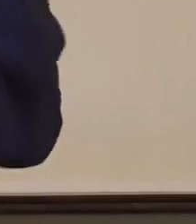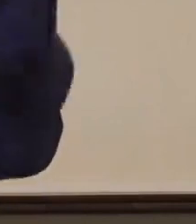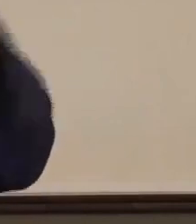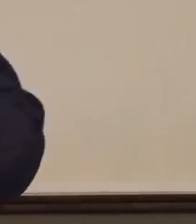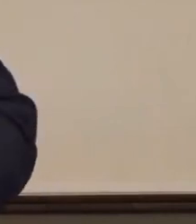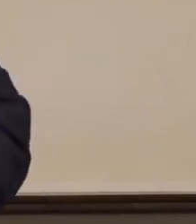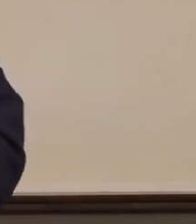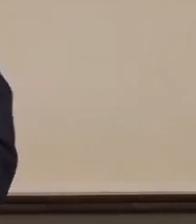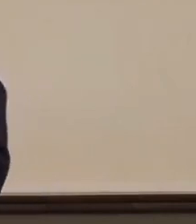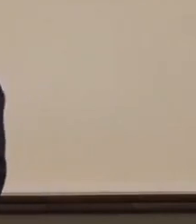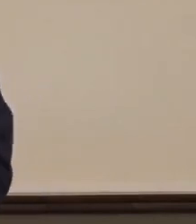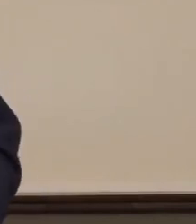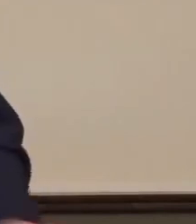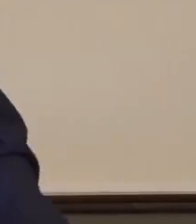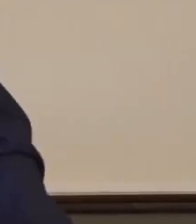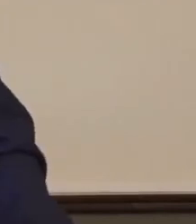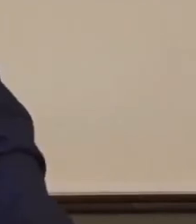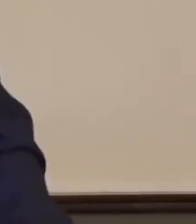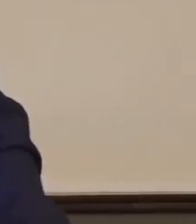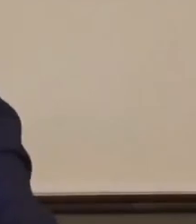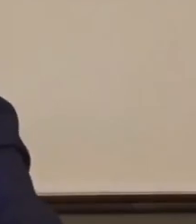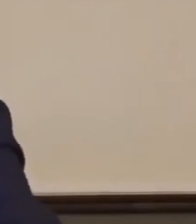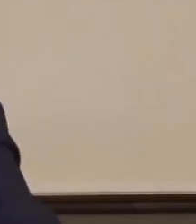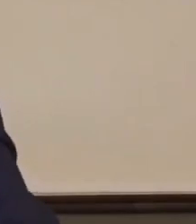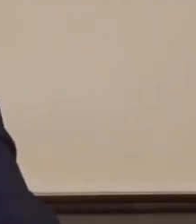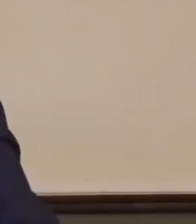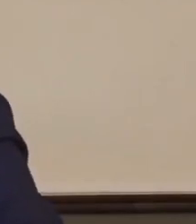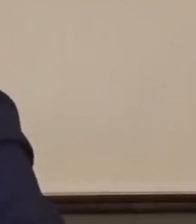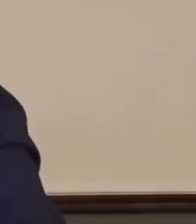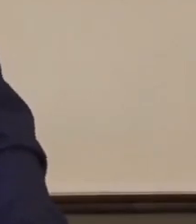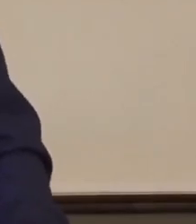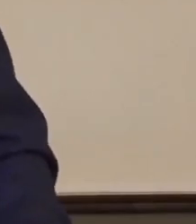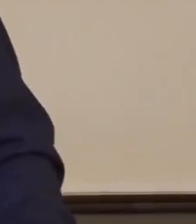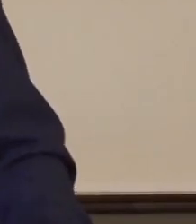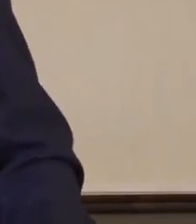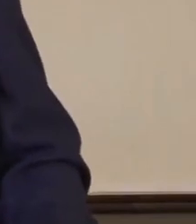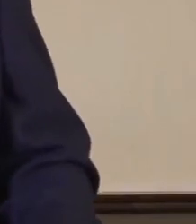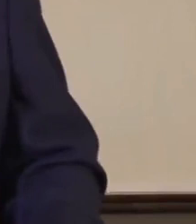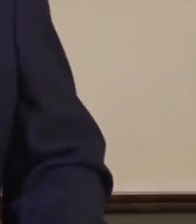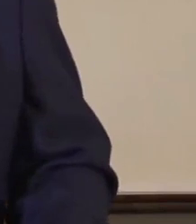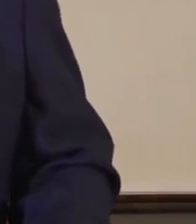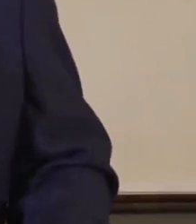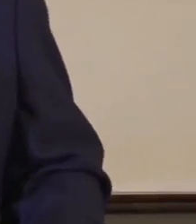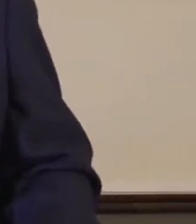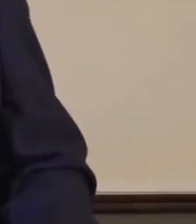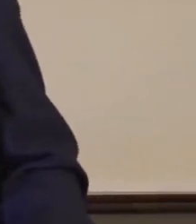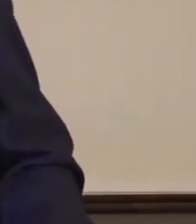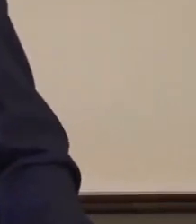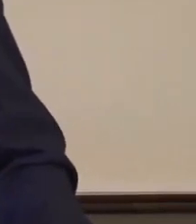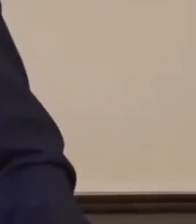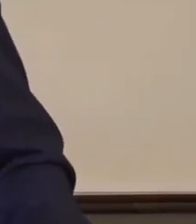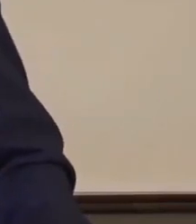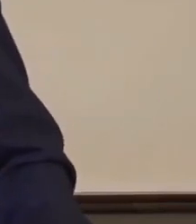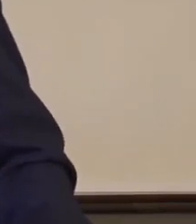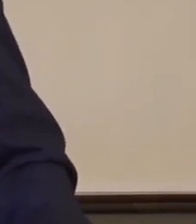El día de hoy, jueves 14 de mayo, presentan un total de